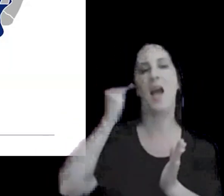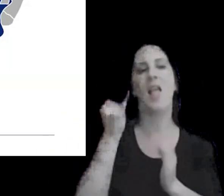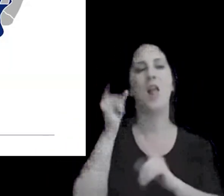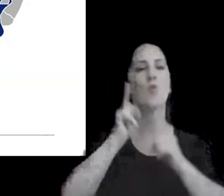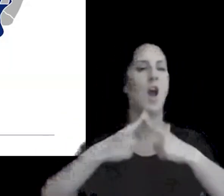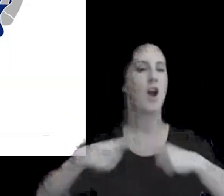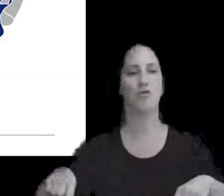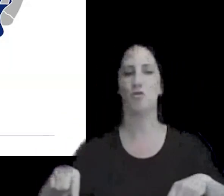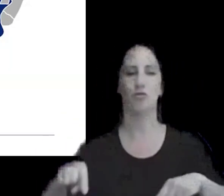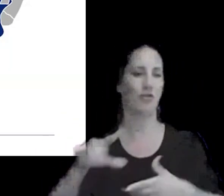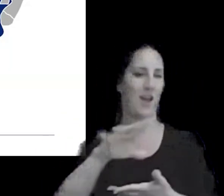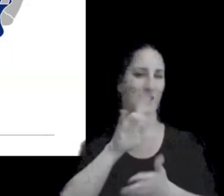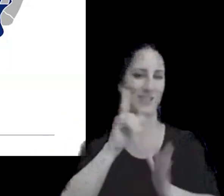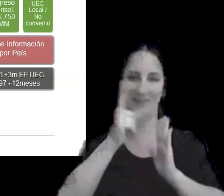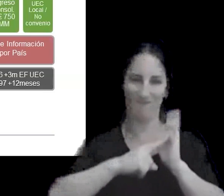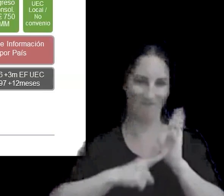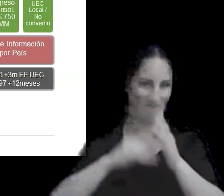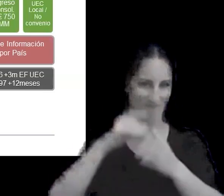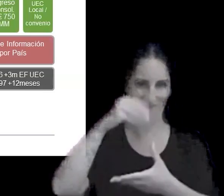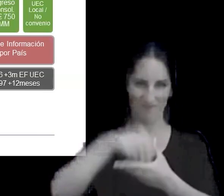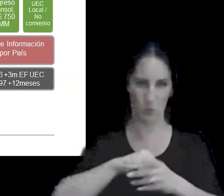no reglamentados